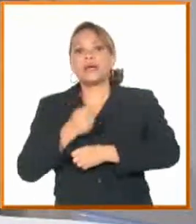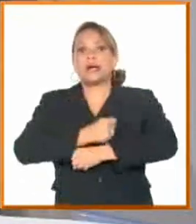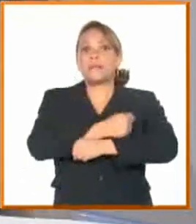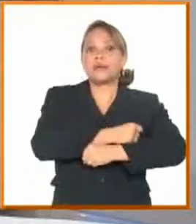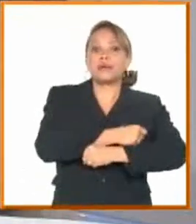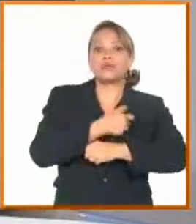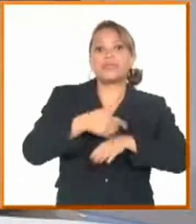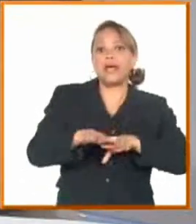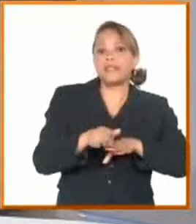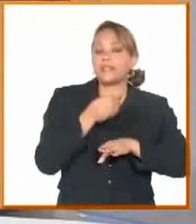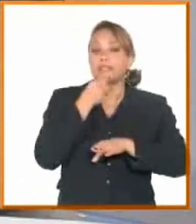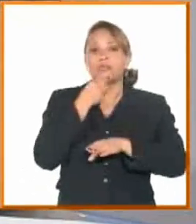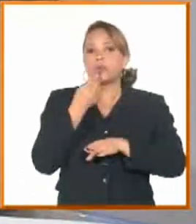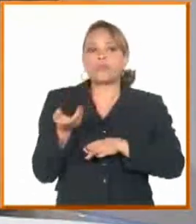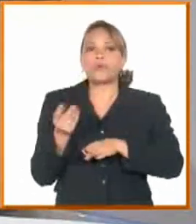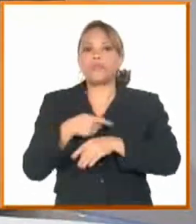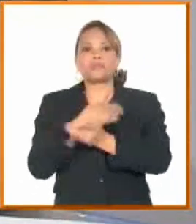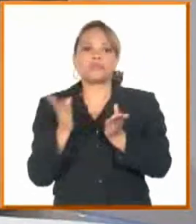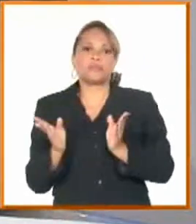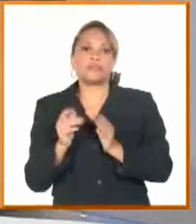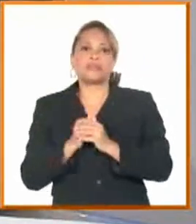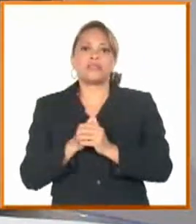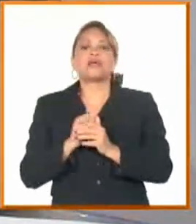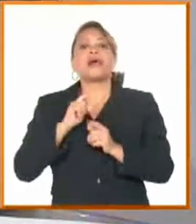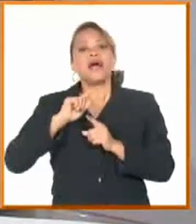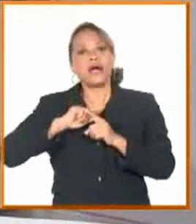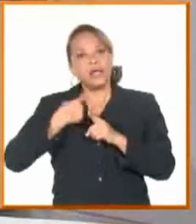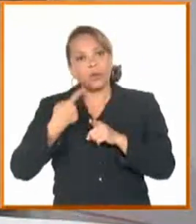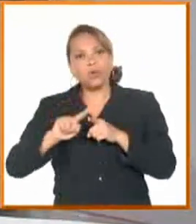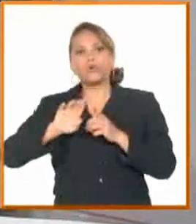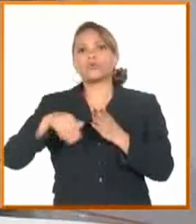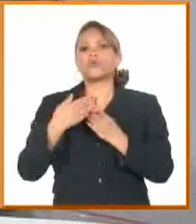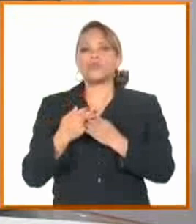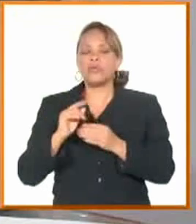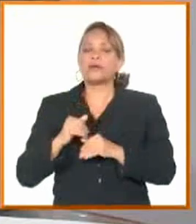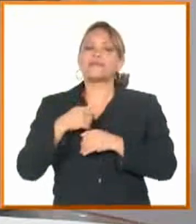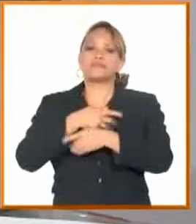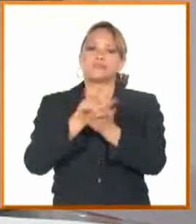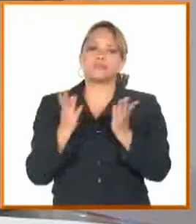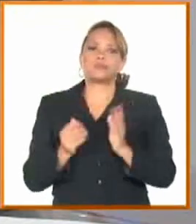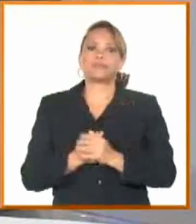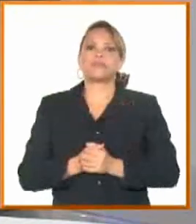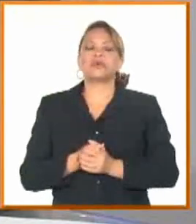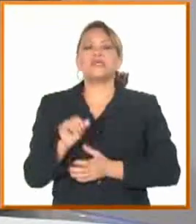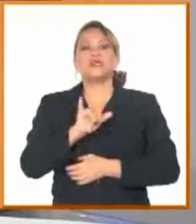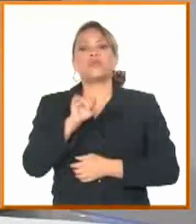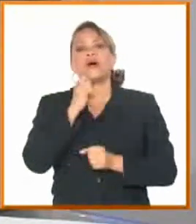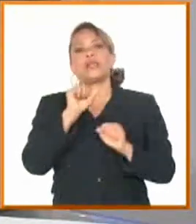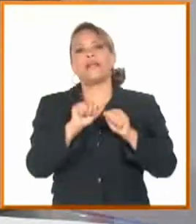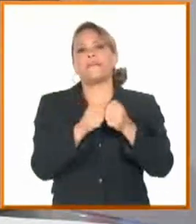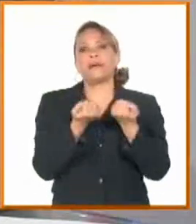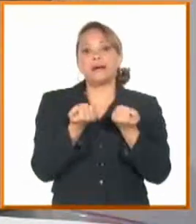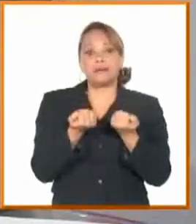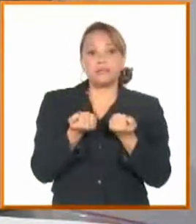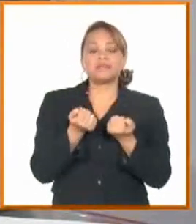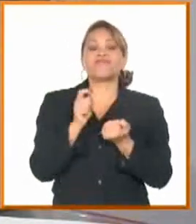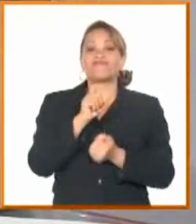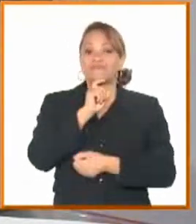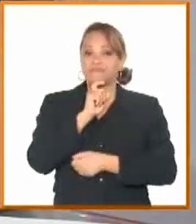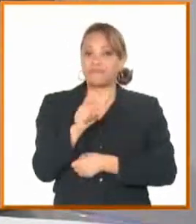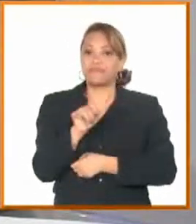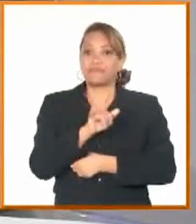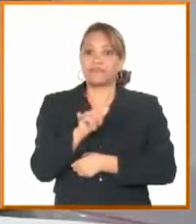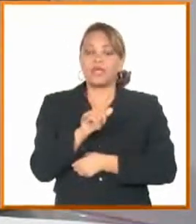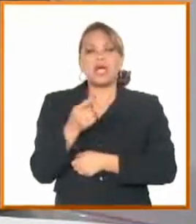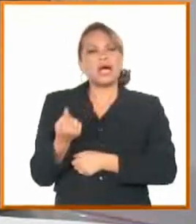mañana, es complejo. Pero así tenemos la presión con la leche de los niños, así tenemos la presión con el pan, que bueno, tú